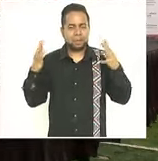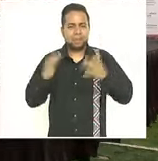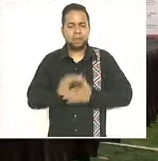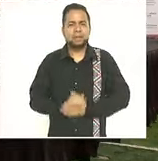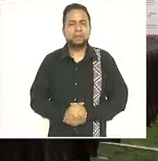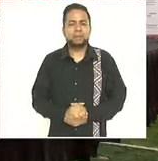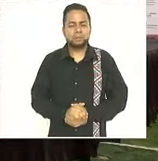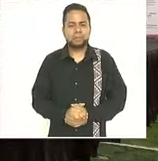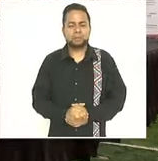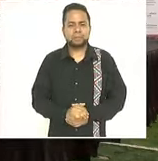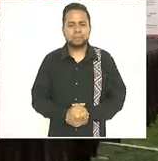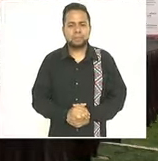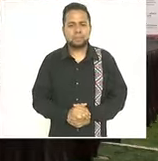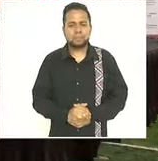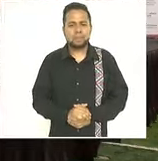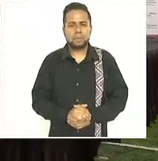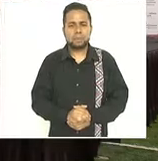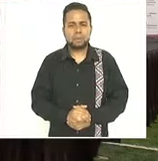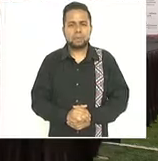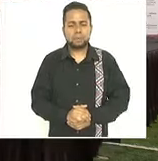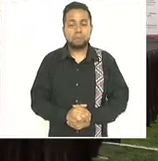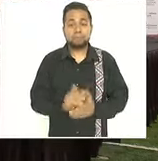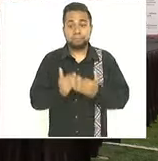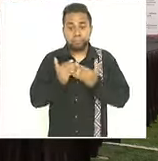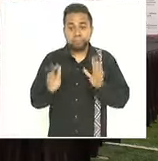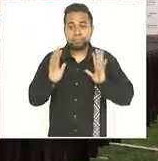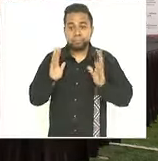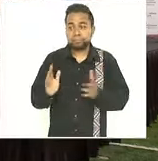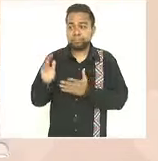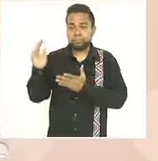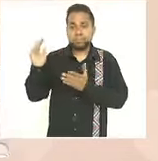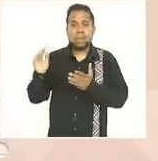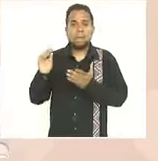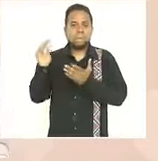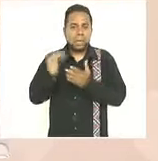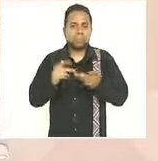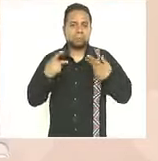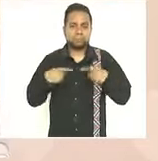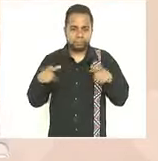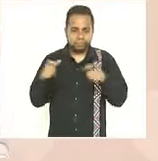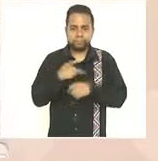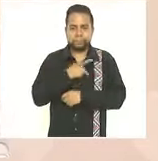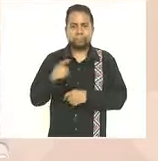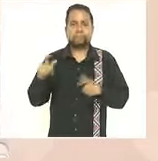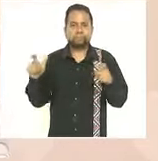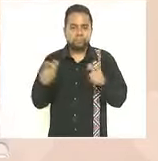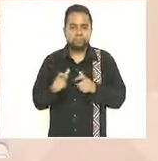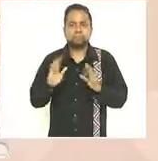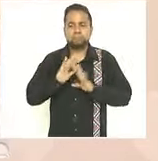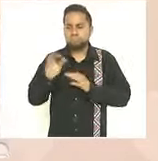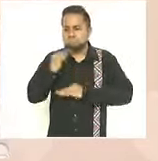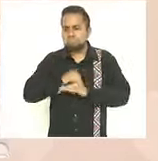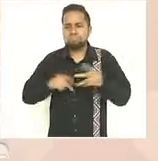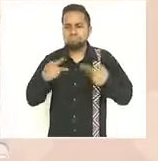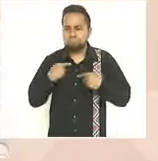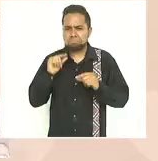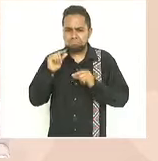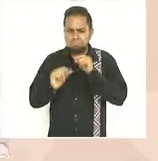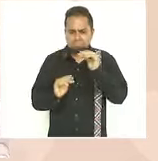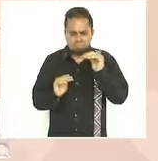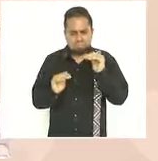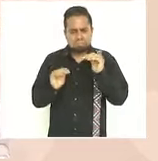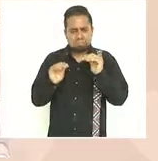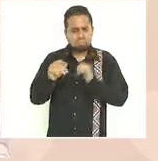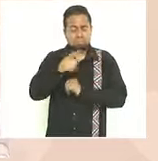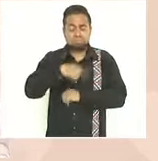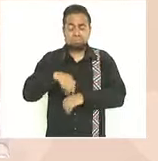que hoy haya menos pobreza y menor desigualdad en nuestro país nadie puede